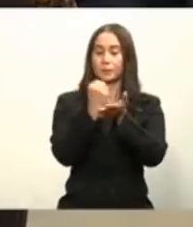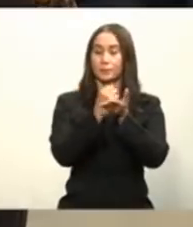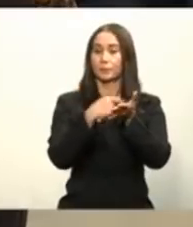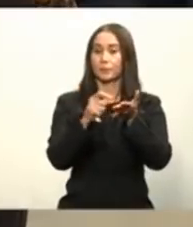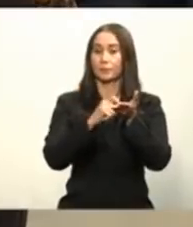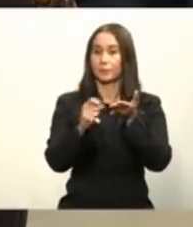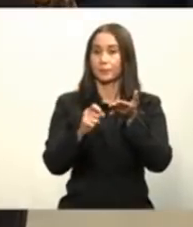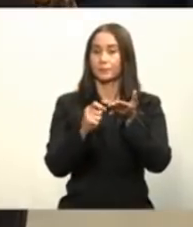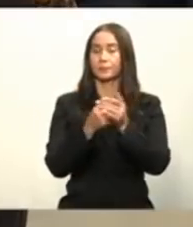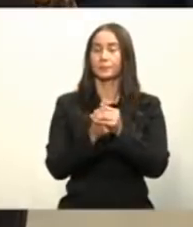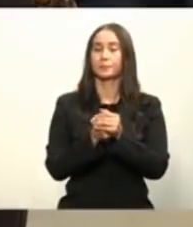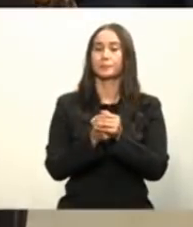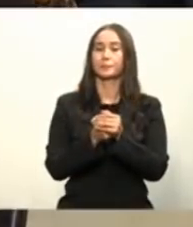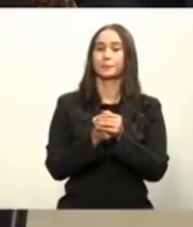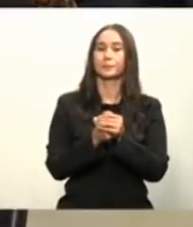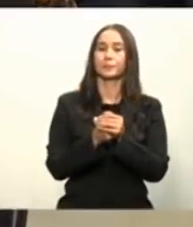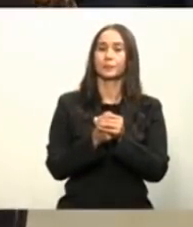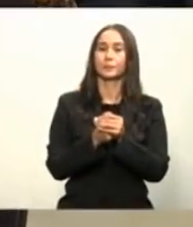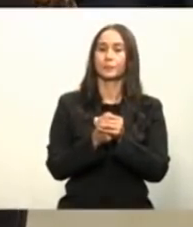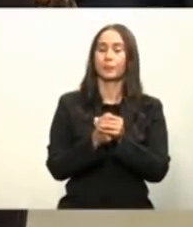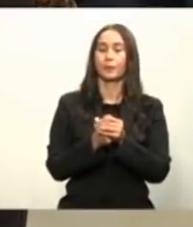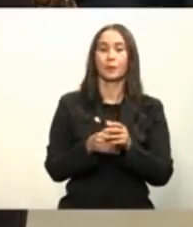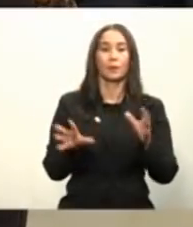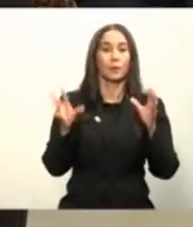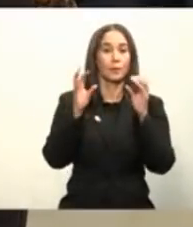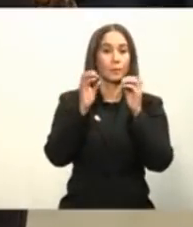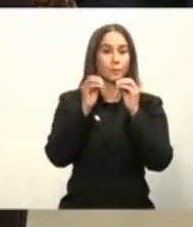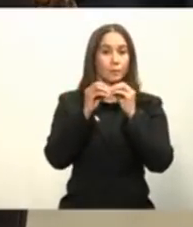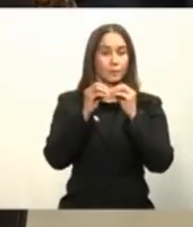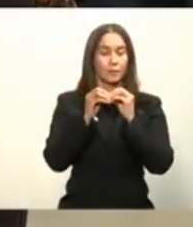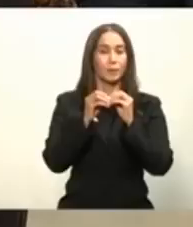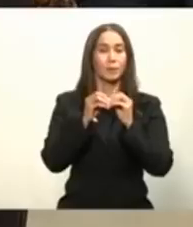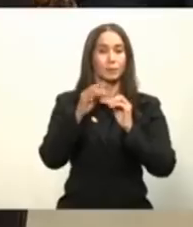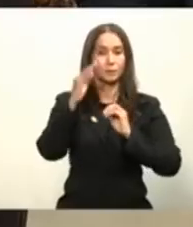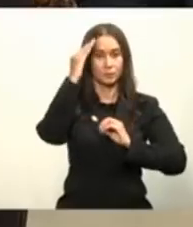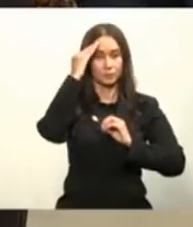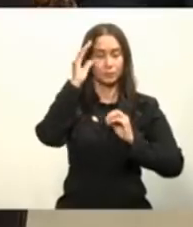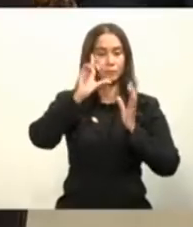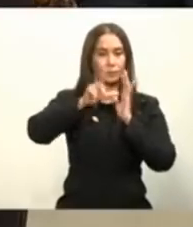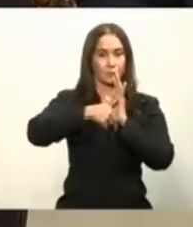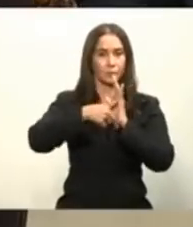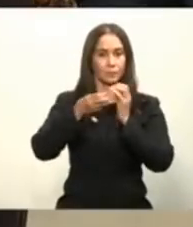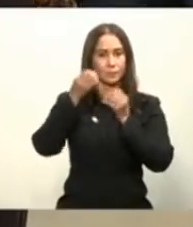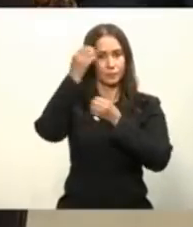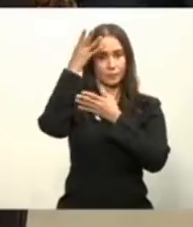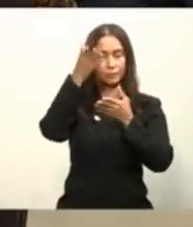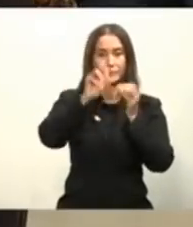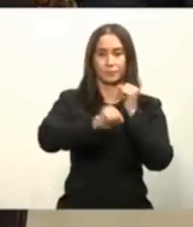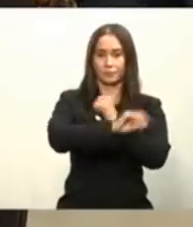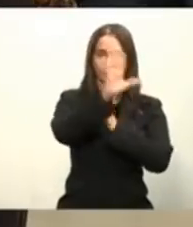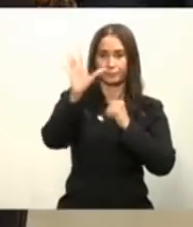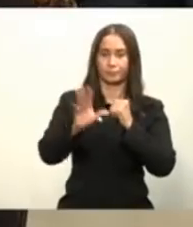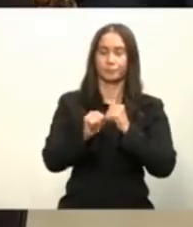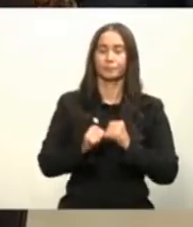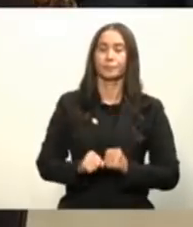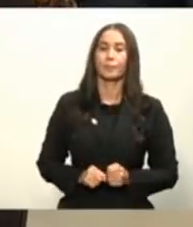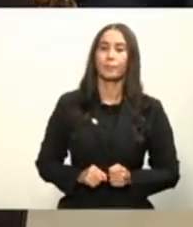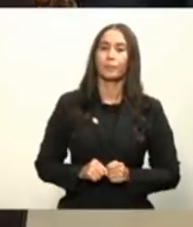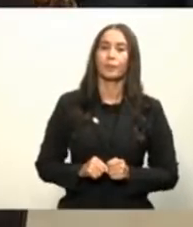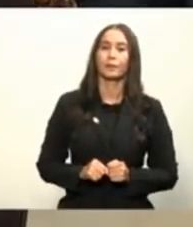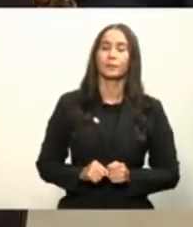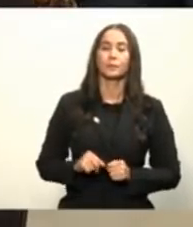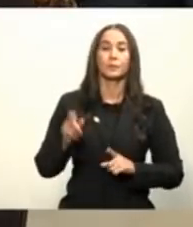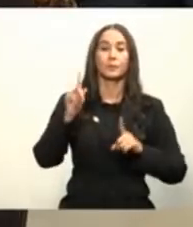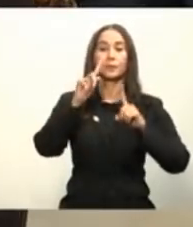suplidores del gobierno con mucho más razón pues entonces ya ustedes tendrán información sobre eso en cuanto a las